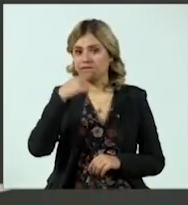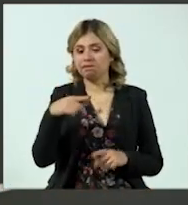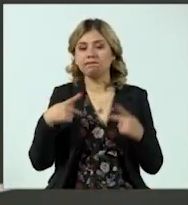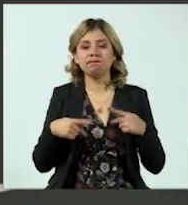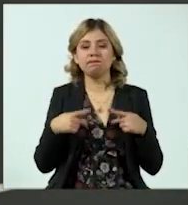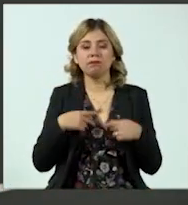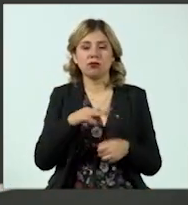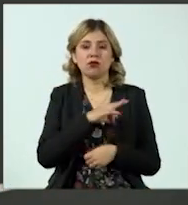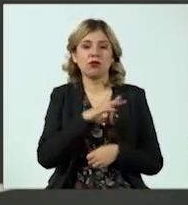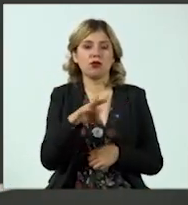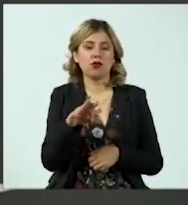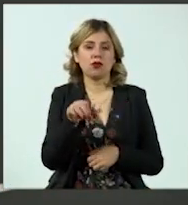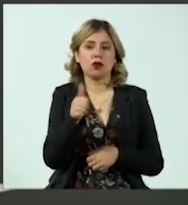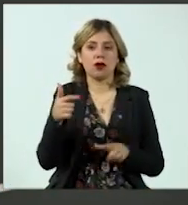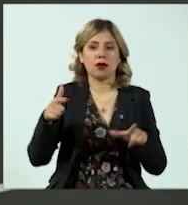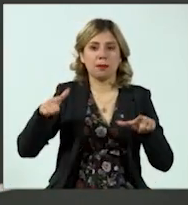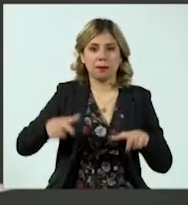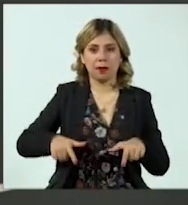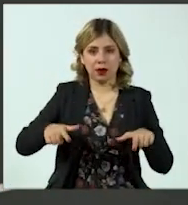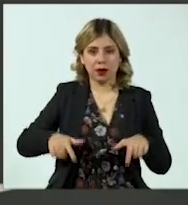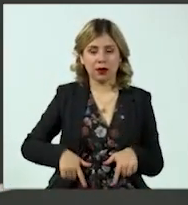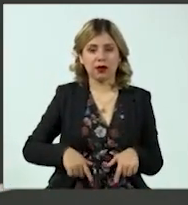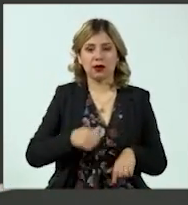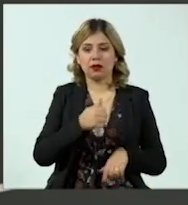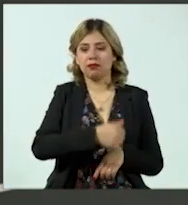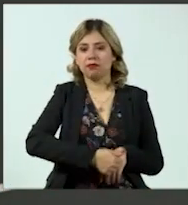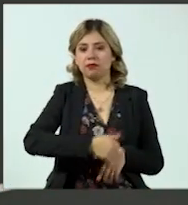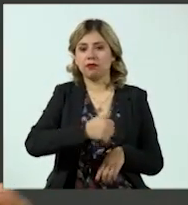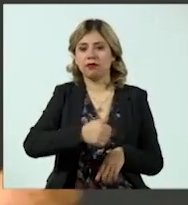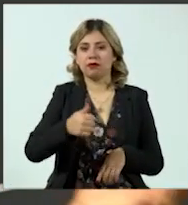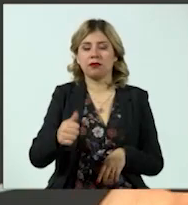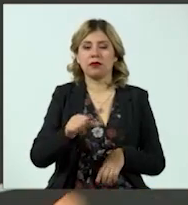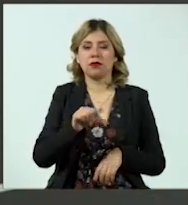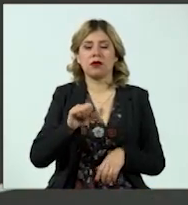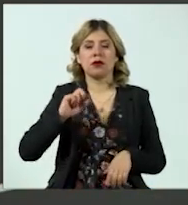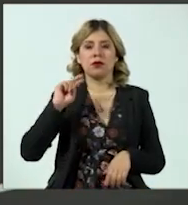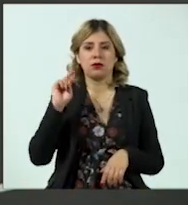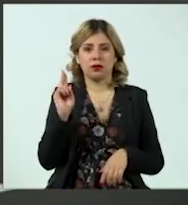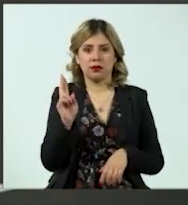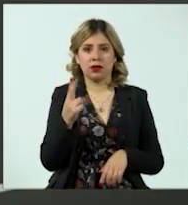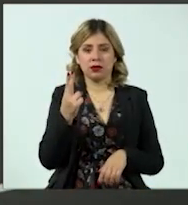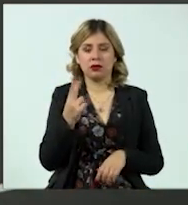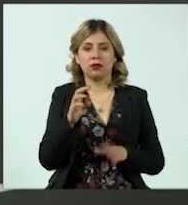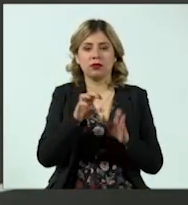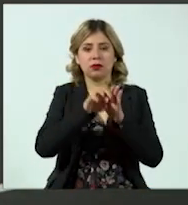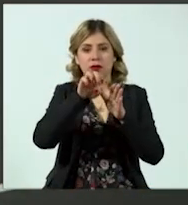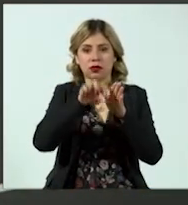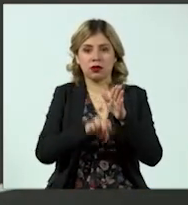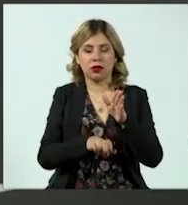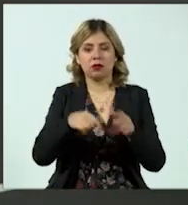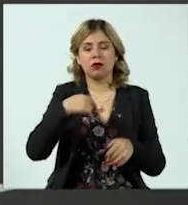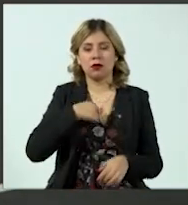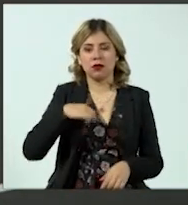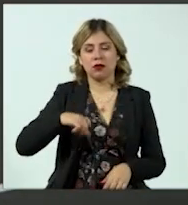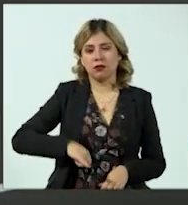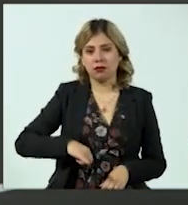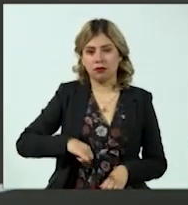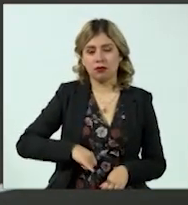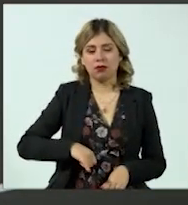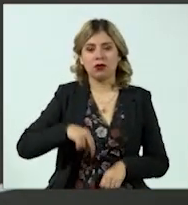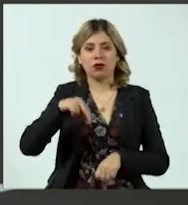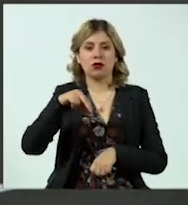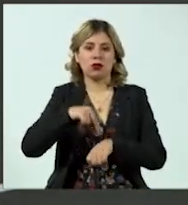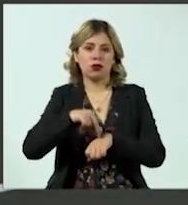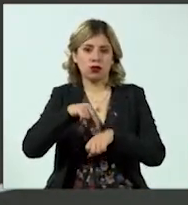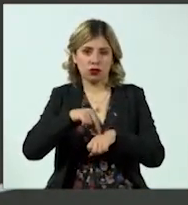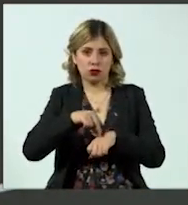también consultar la página de cada una de estas universidades. Por ejemplo, dices, me interesa veterinaria en la